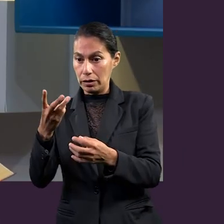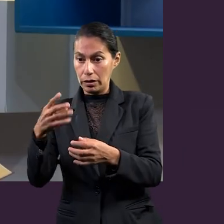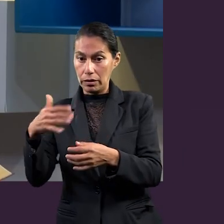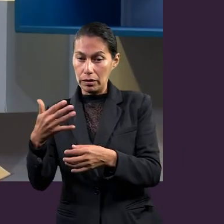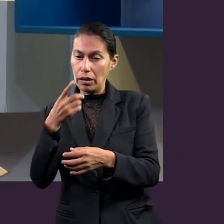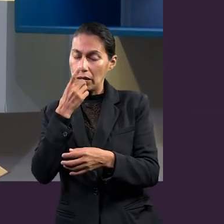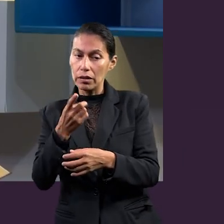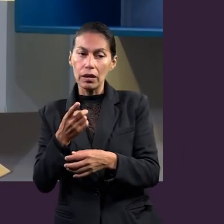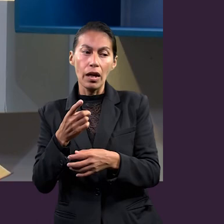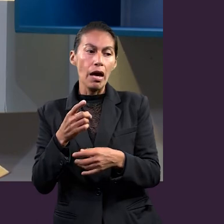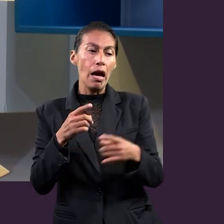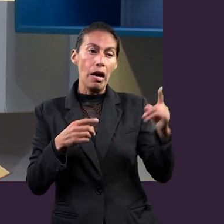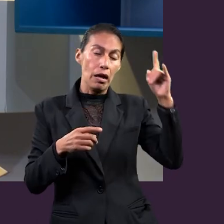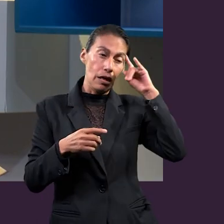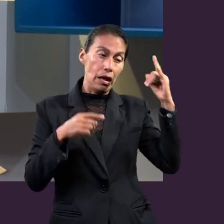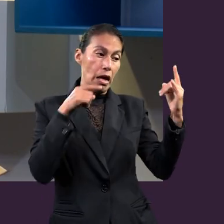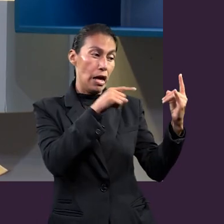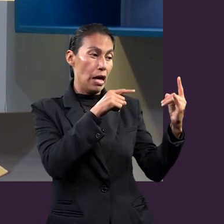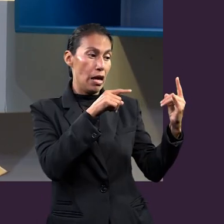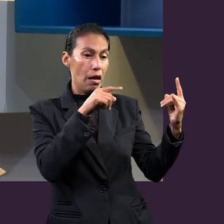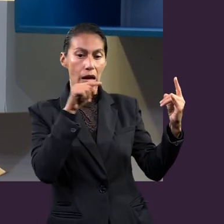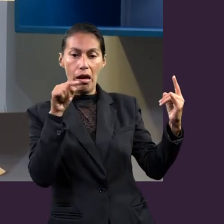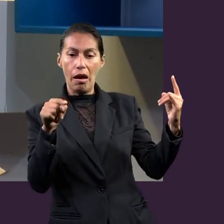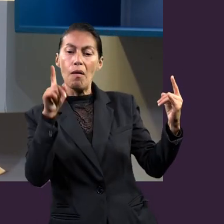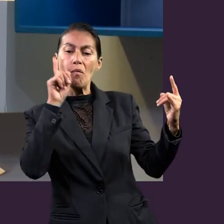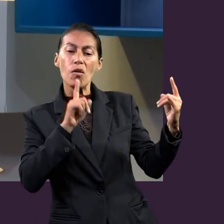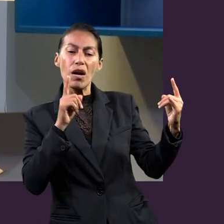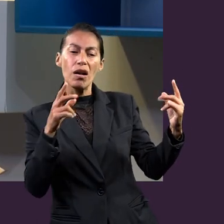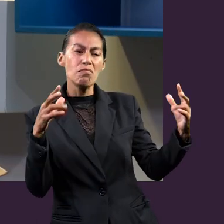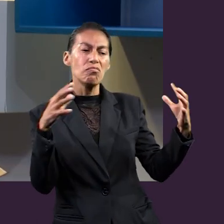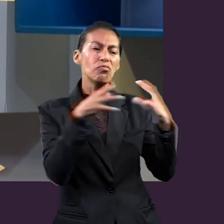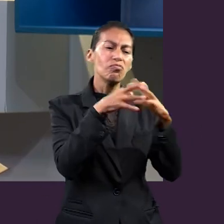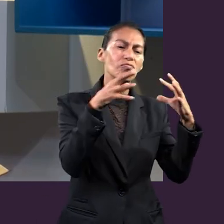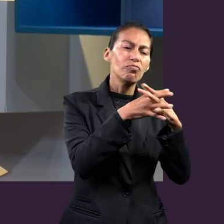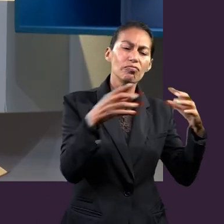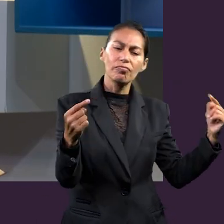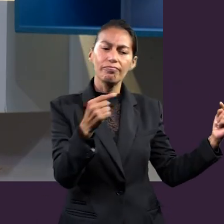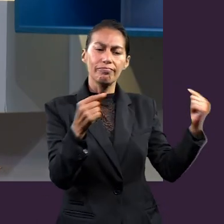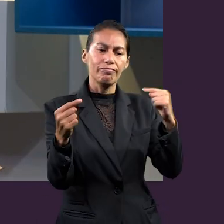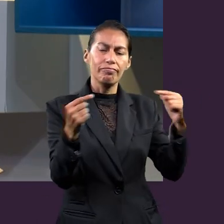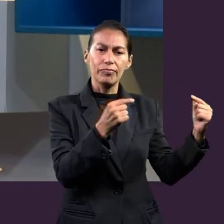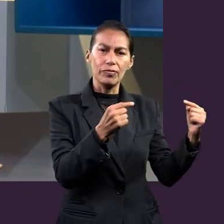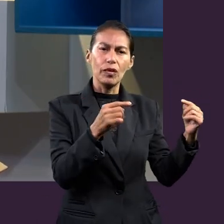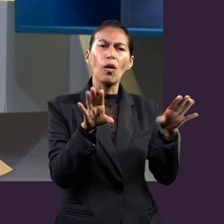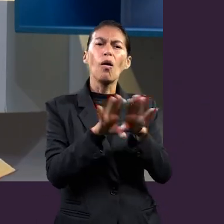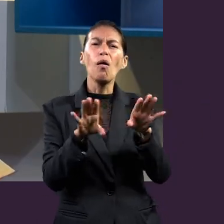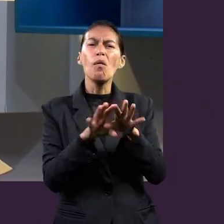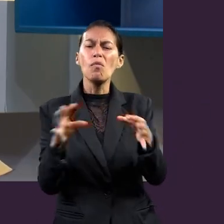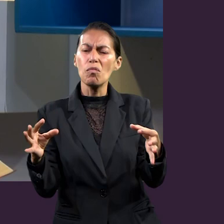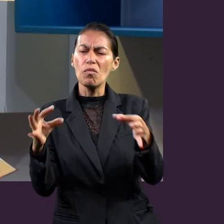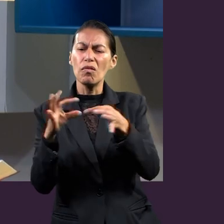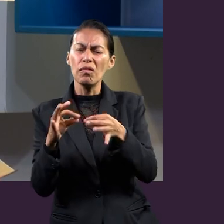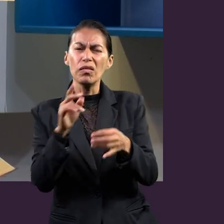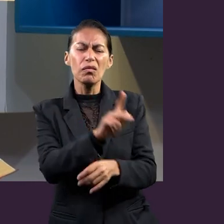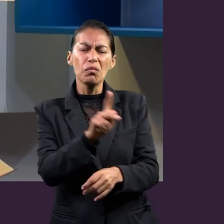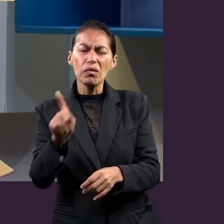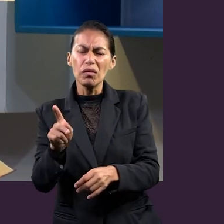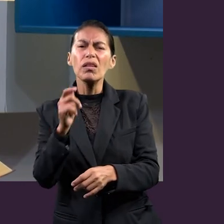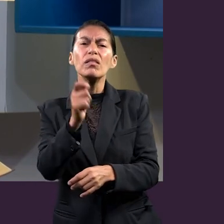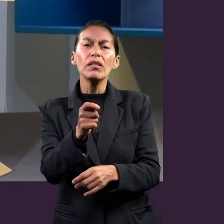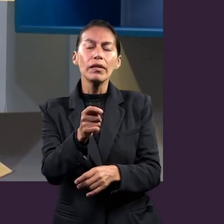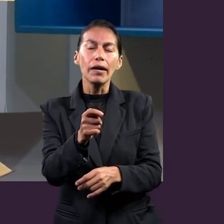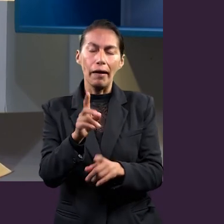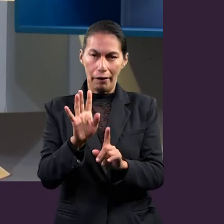y la mujer. ¿A quién se le dijo eso? A Satanás, a la serpiente. Entre ti y la mujer hay guerra. ¿Cómo lo conecto?